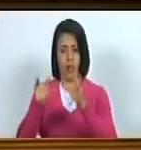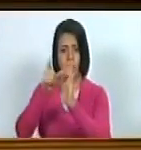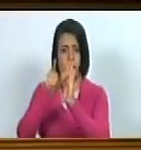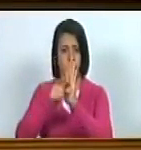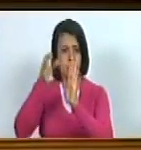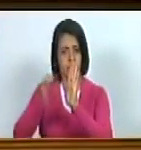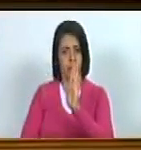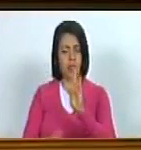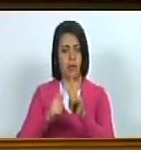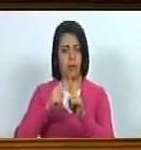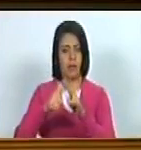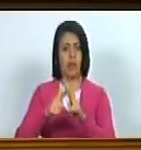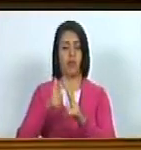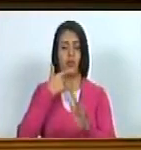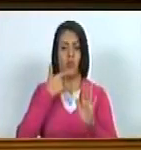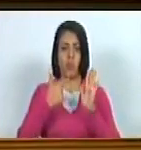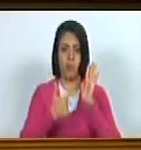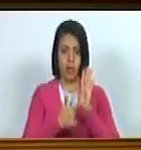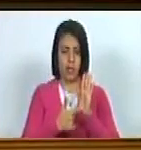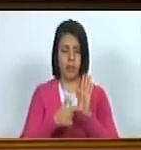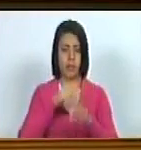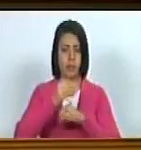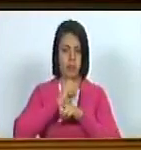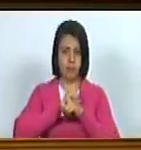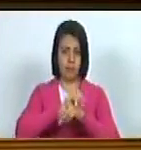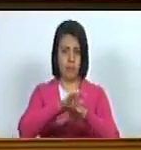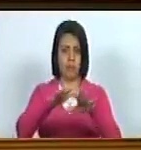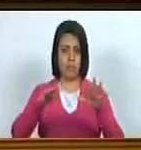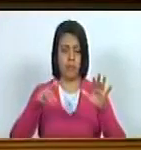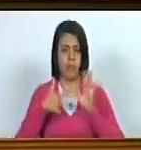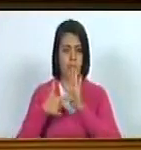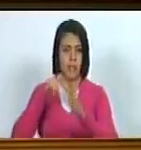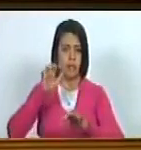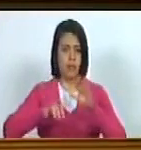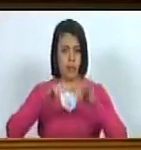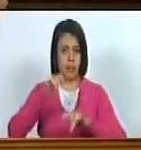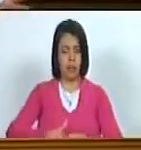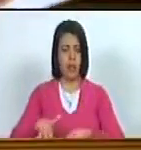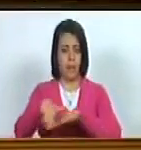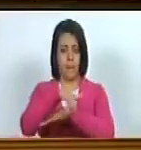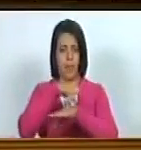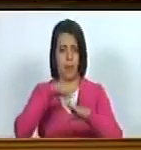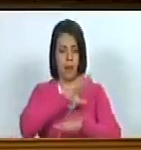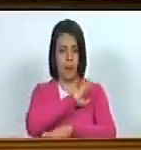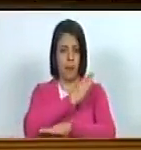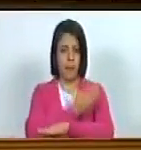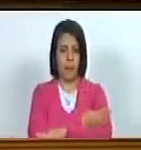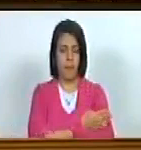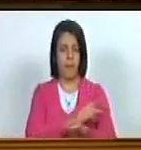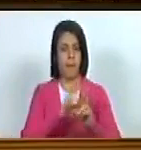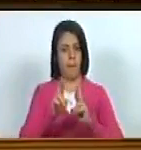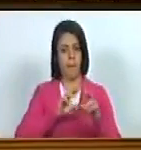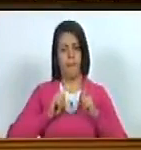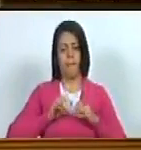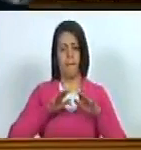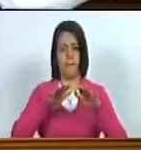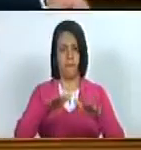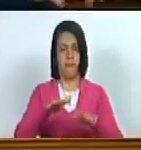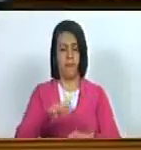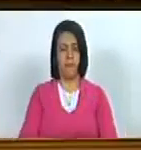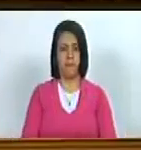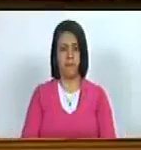oficial a los fines de su publicación y se notificará por secretaría al ministerio del poder popular para las relaciones